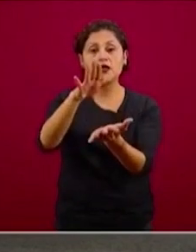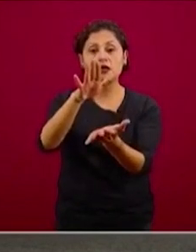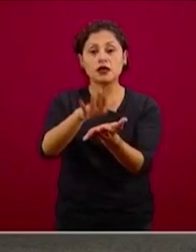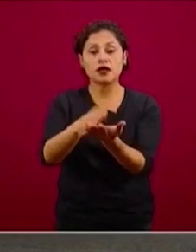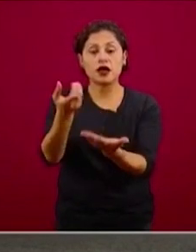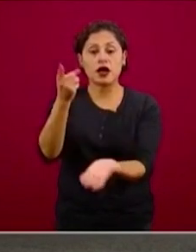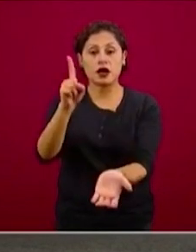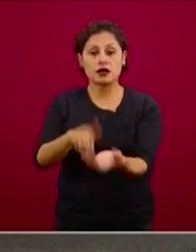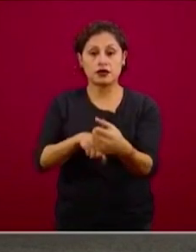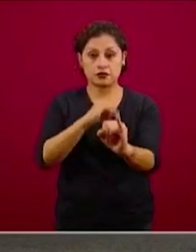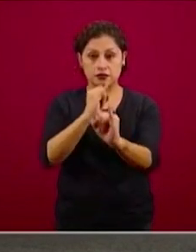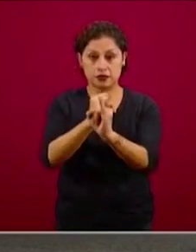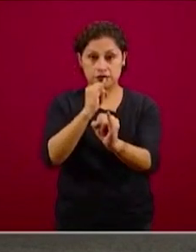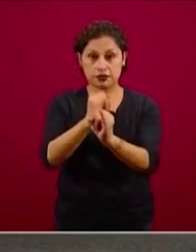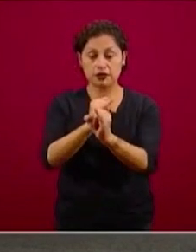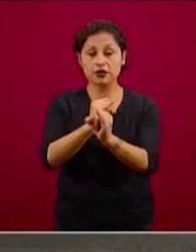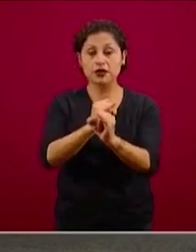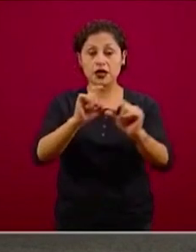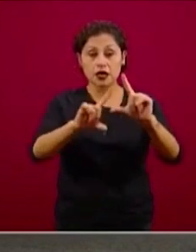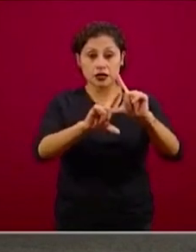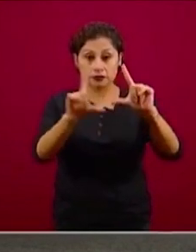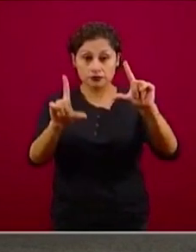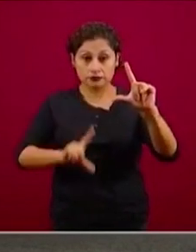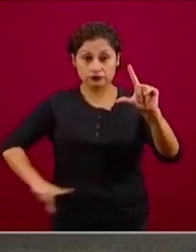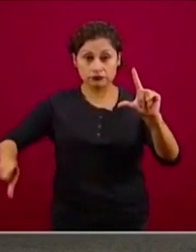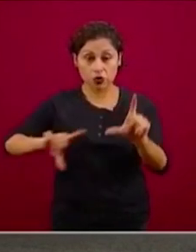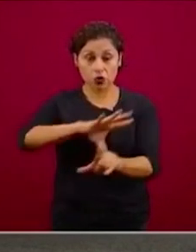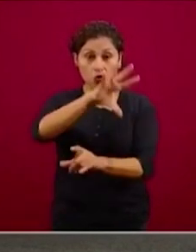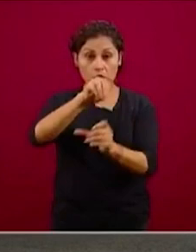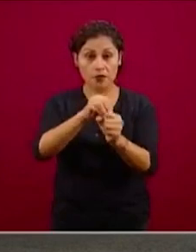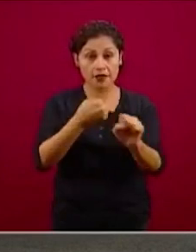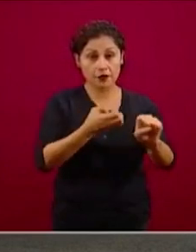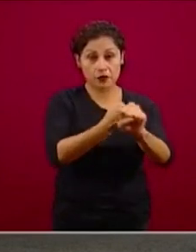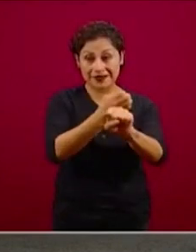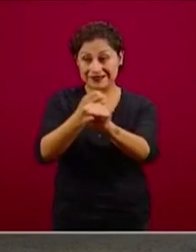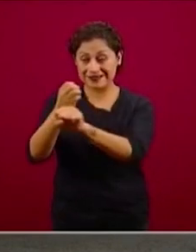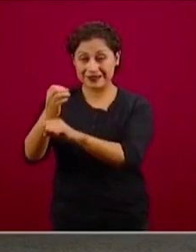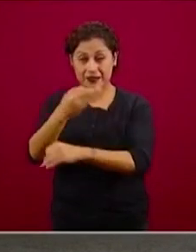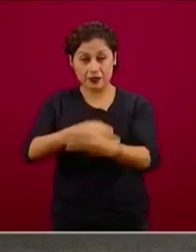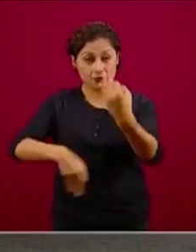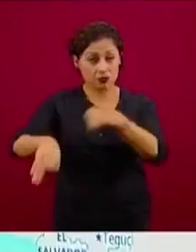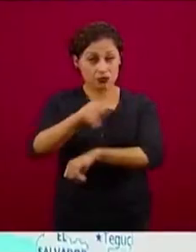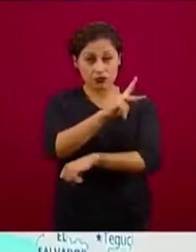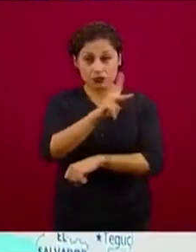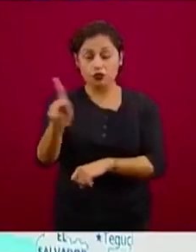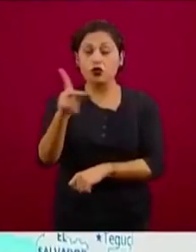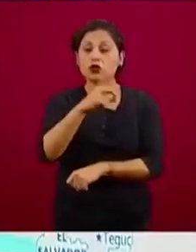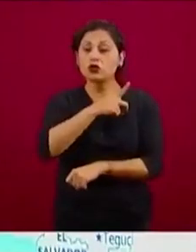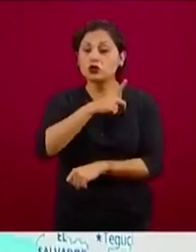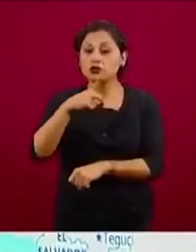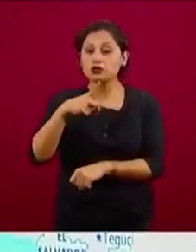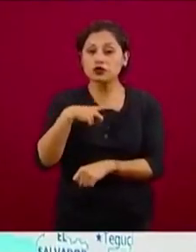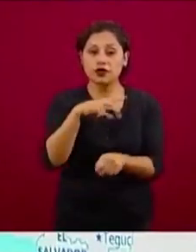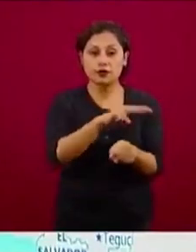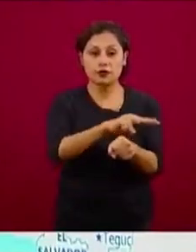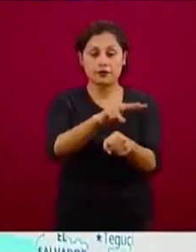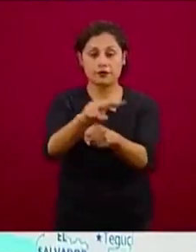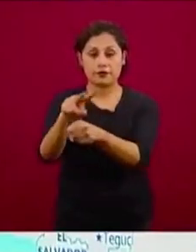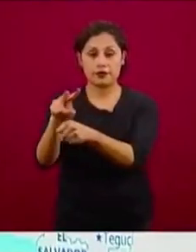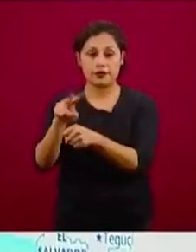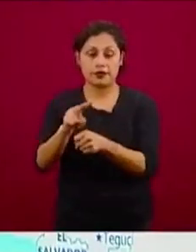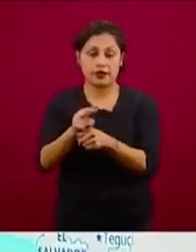gobiernos estatales tienen que garantizar que las unidades de salud designadas